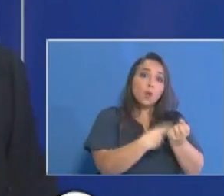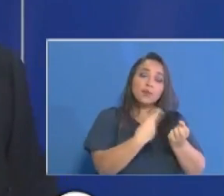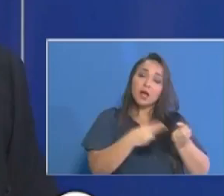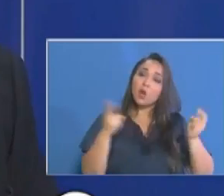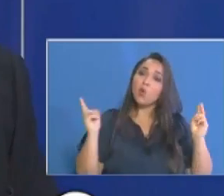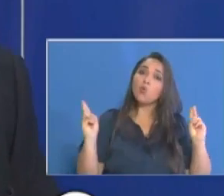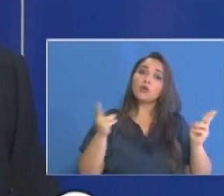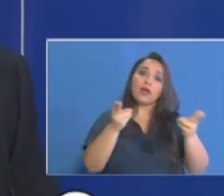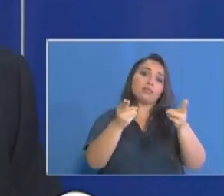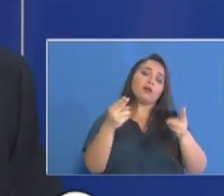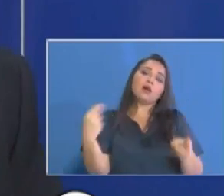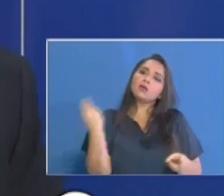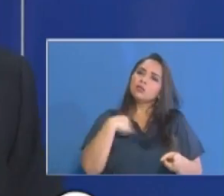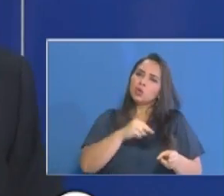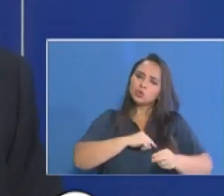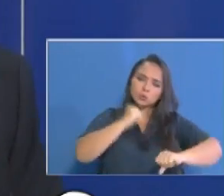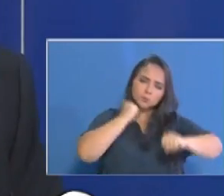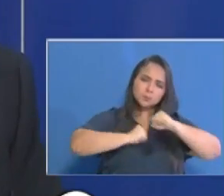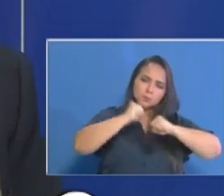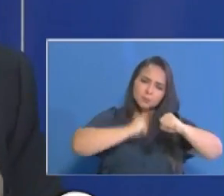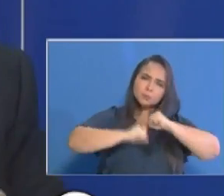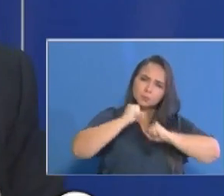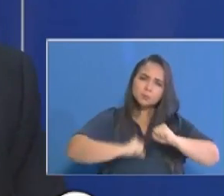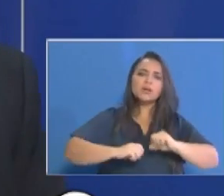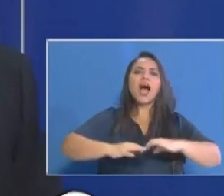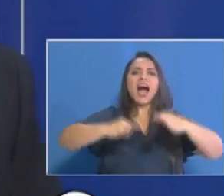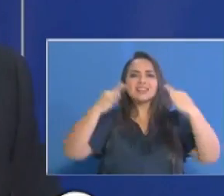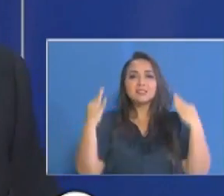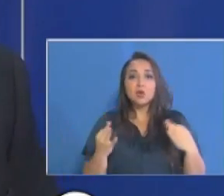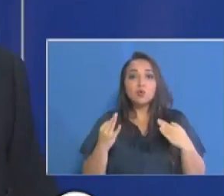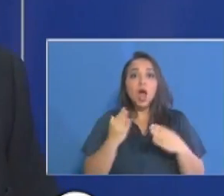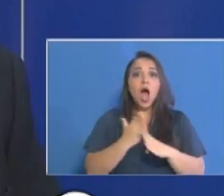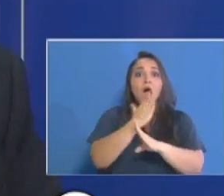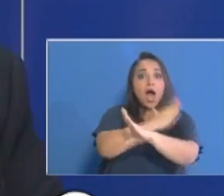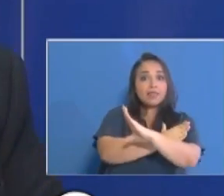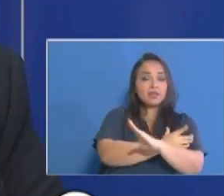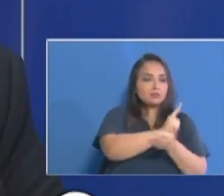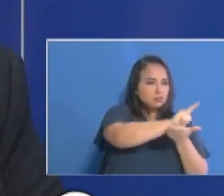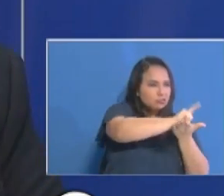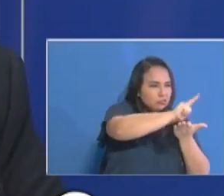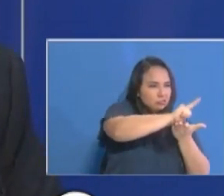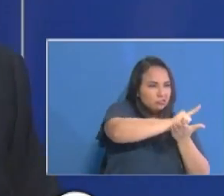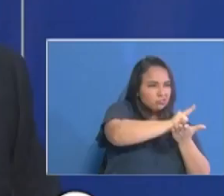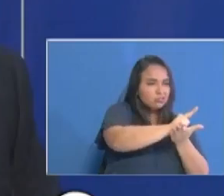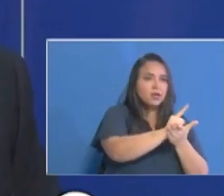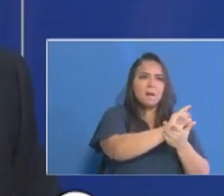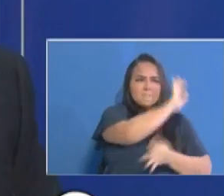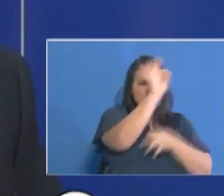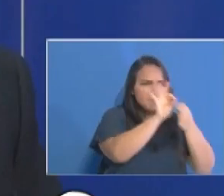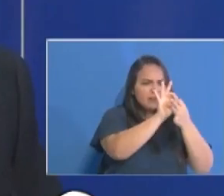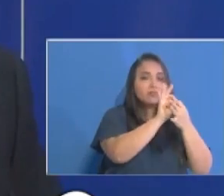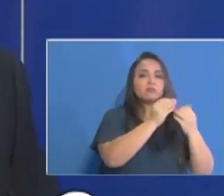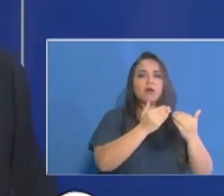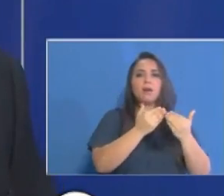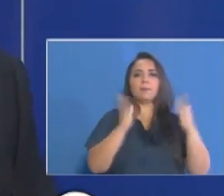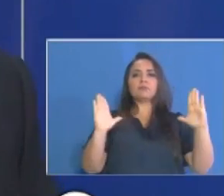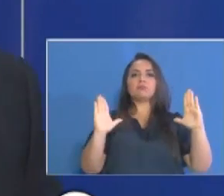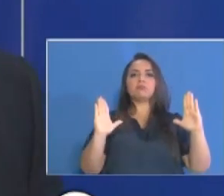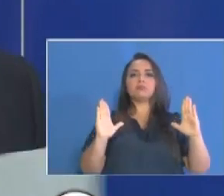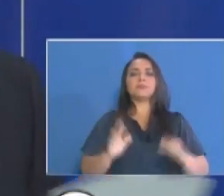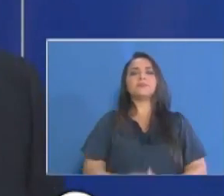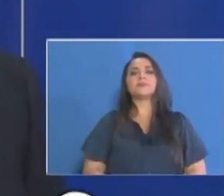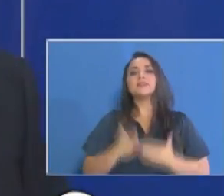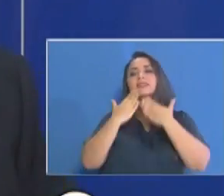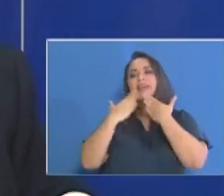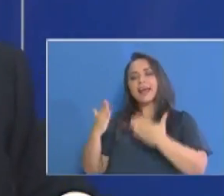posible porque queremos asegurar que este hospital cuando se abra esté en perfectas condiciones. Muchas